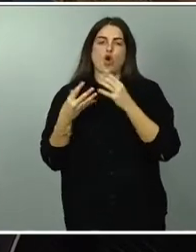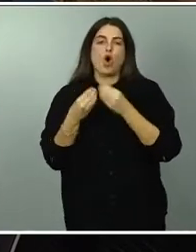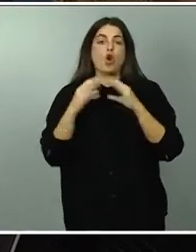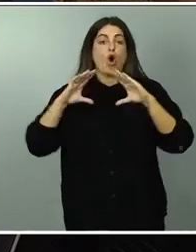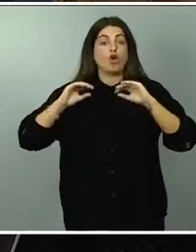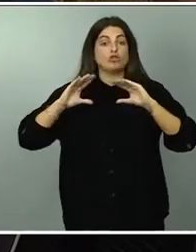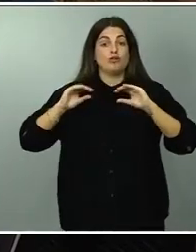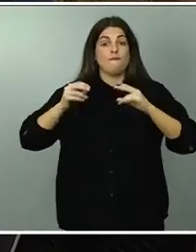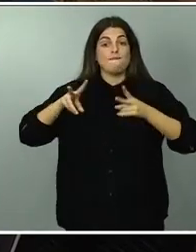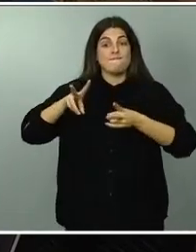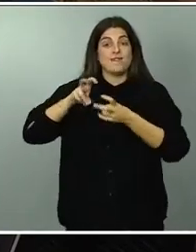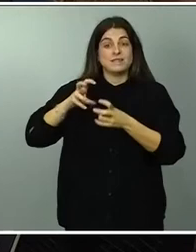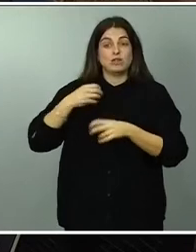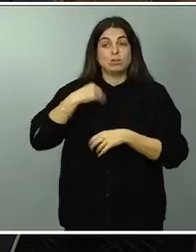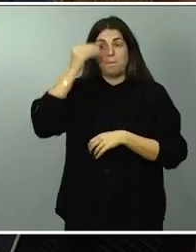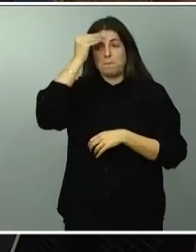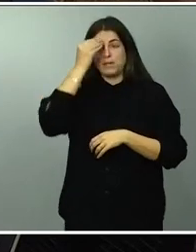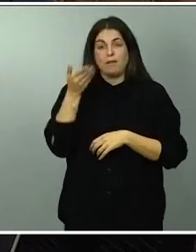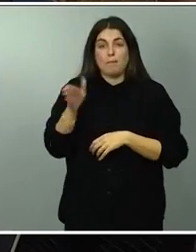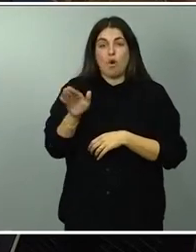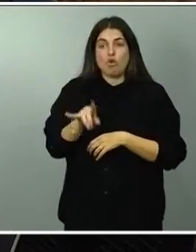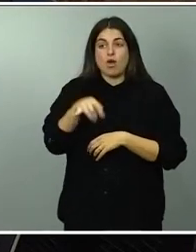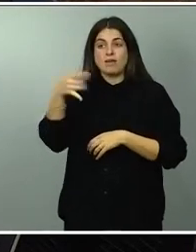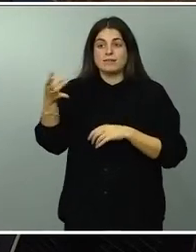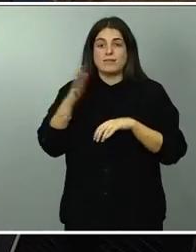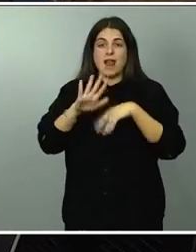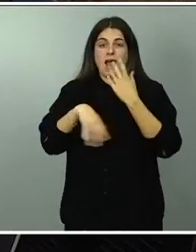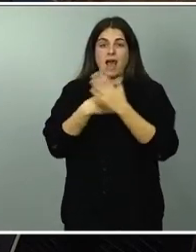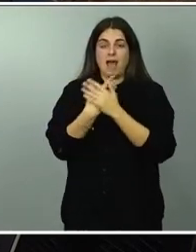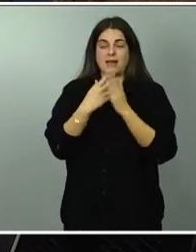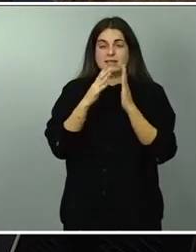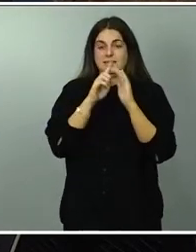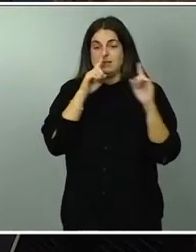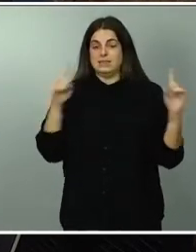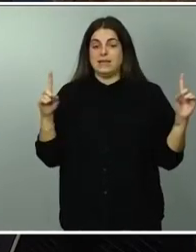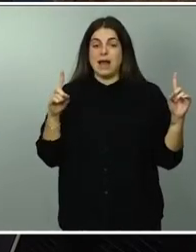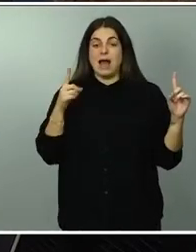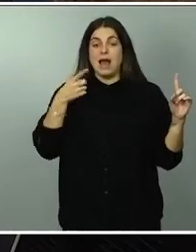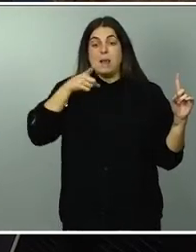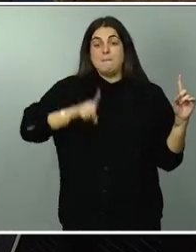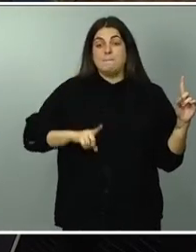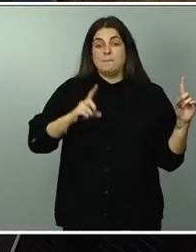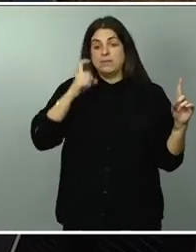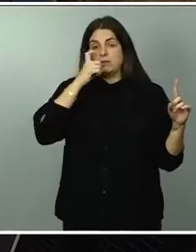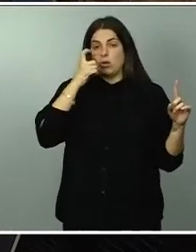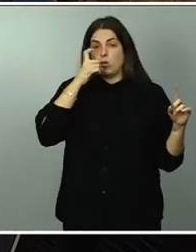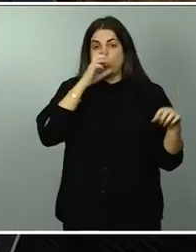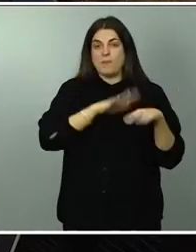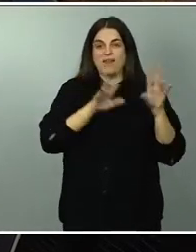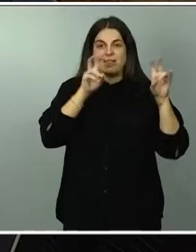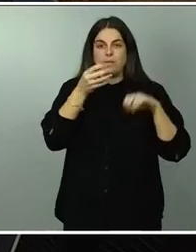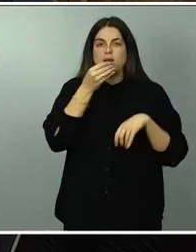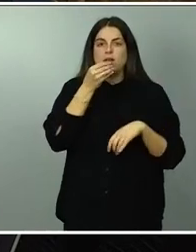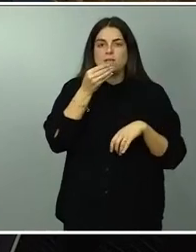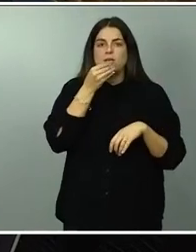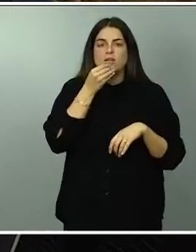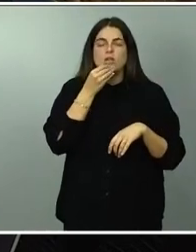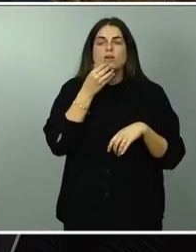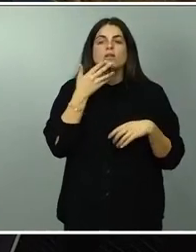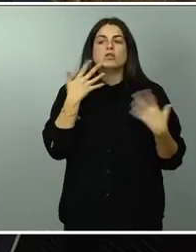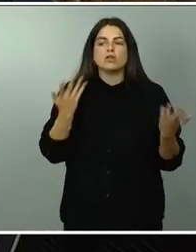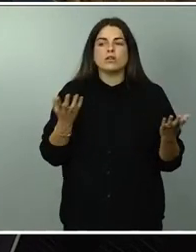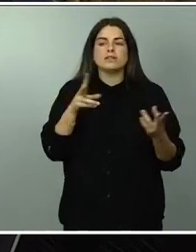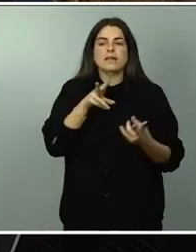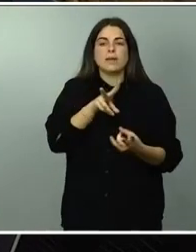bono extra algo de aquí a mediados de año algo para el asunto de los alimentos ¿y por qué no se podría hacer un impuesto como